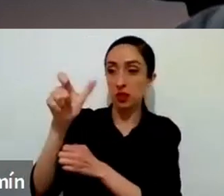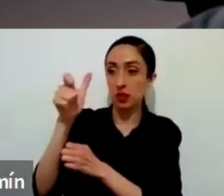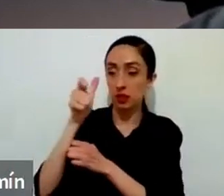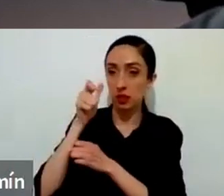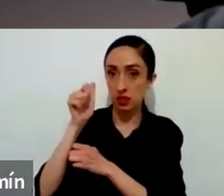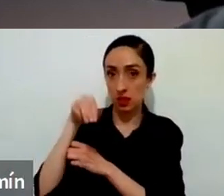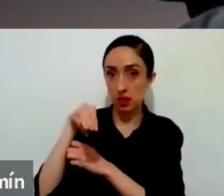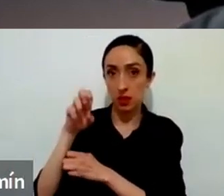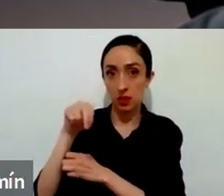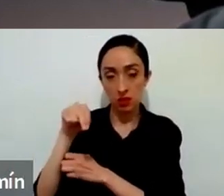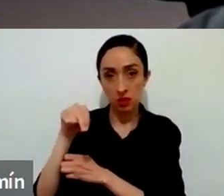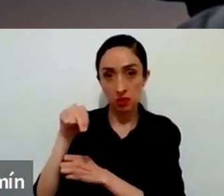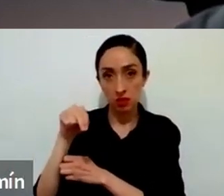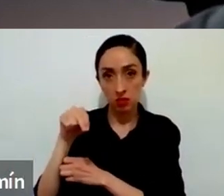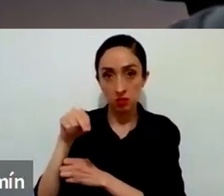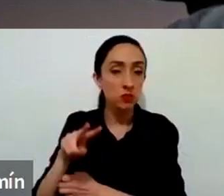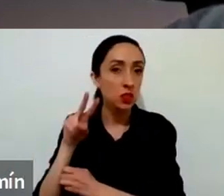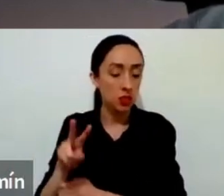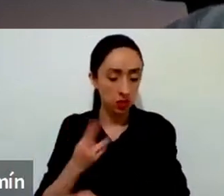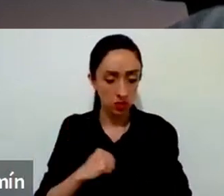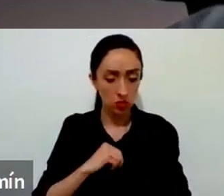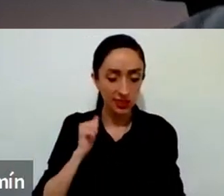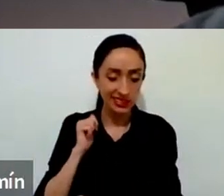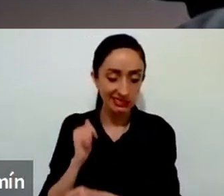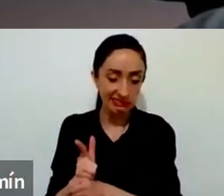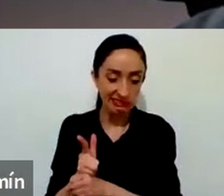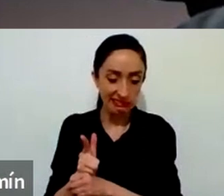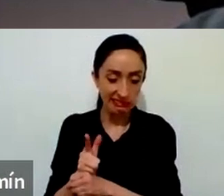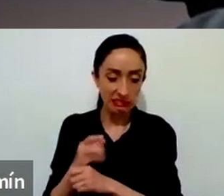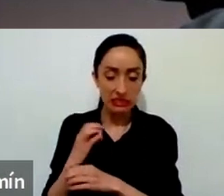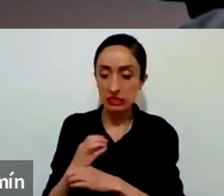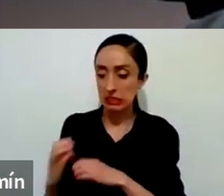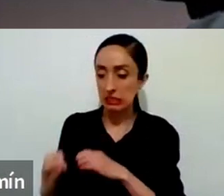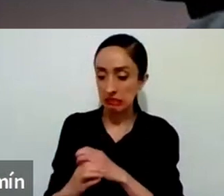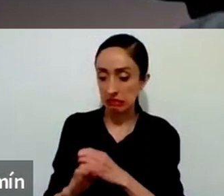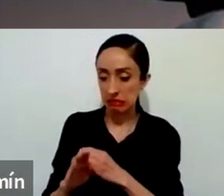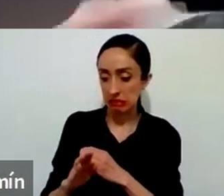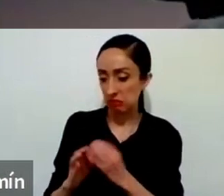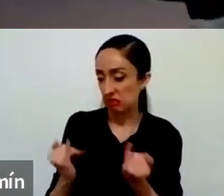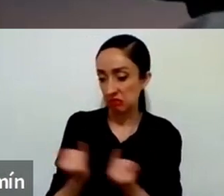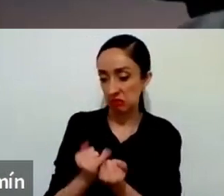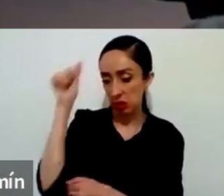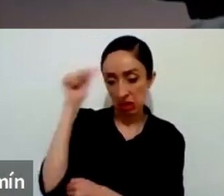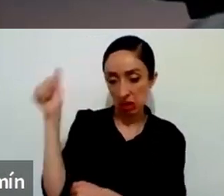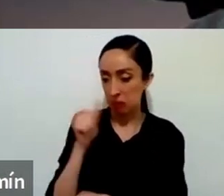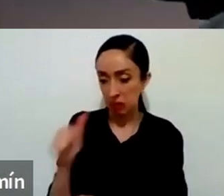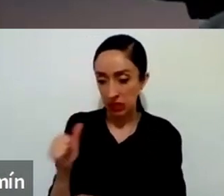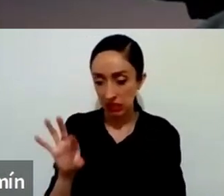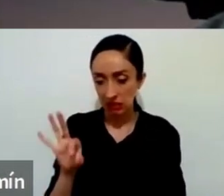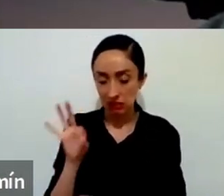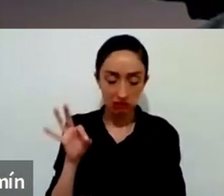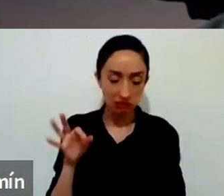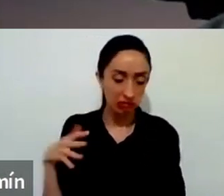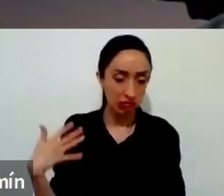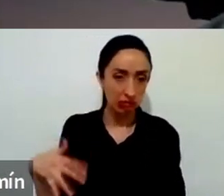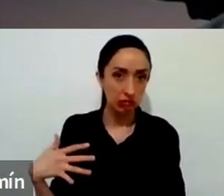sacerdote en el sacramento. Pero aquí el propósito es reflexionar, examinar lo que ha